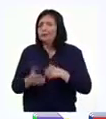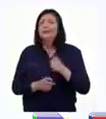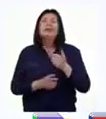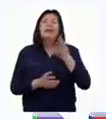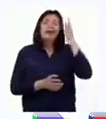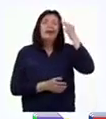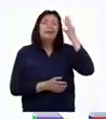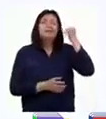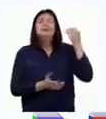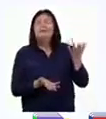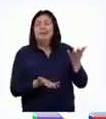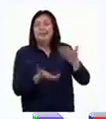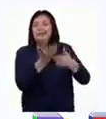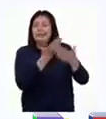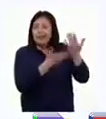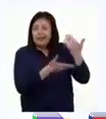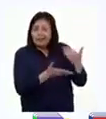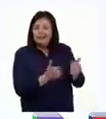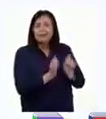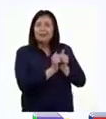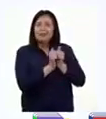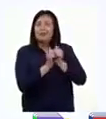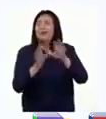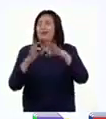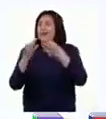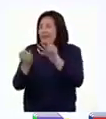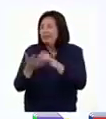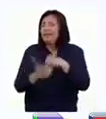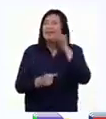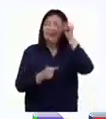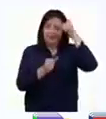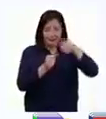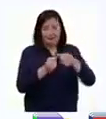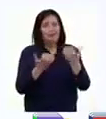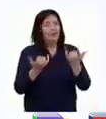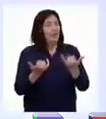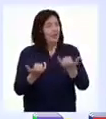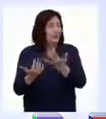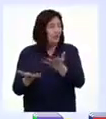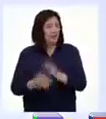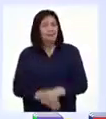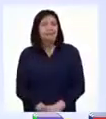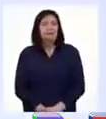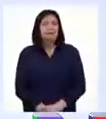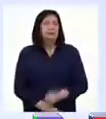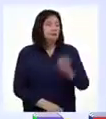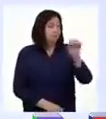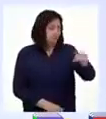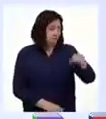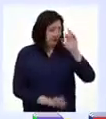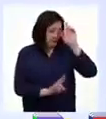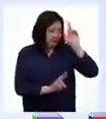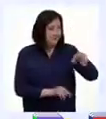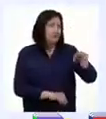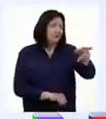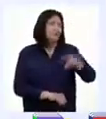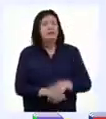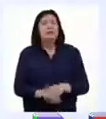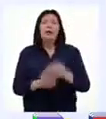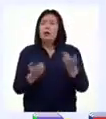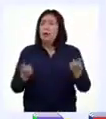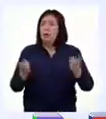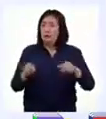experiencias que hemos pasado con nuestros familiares y que recordamos hasta el día de hoy. Tienes mucha razón, Patti.